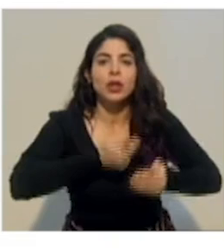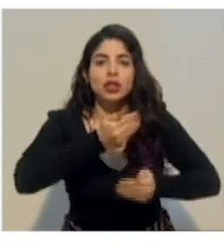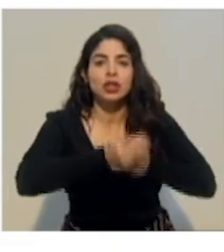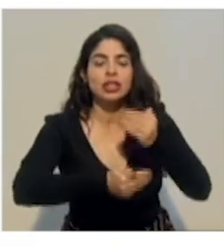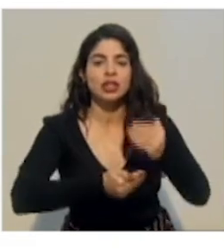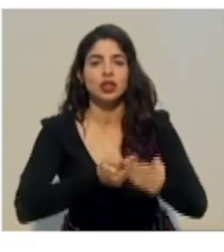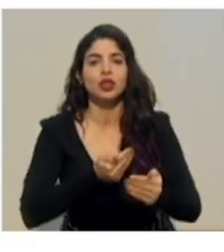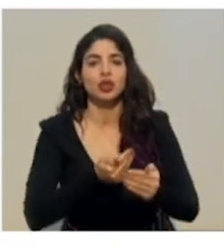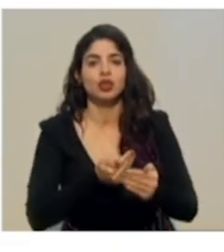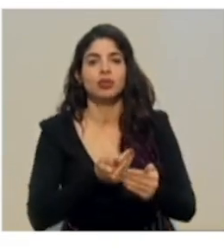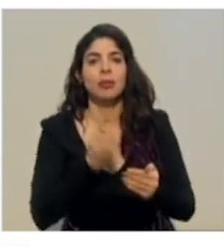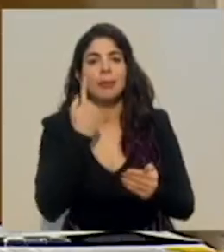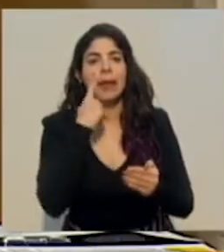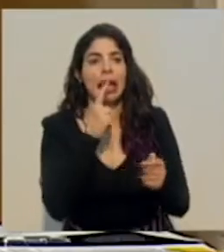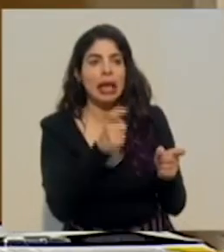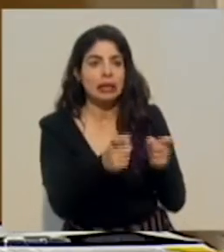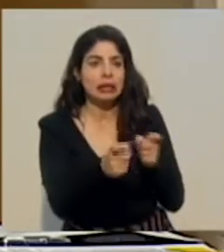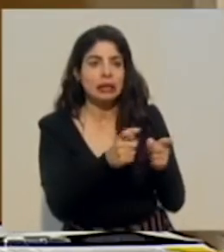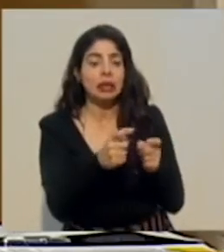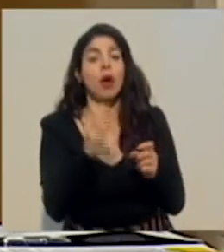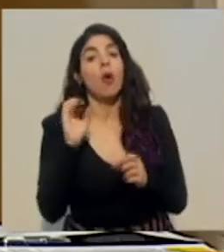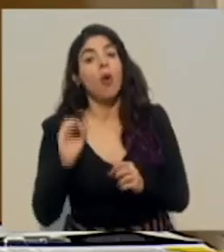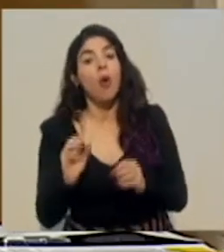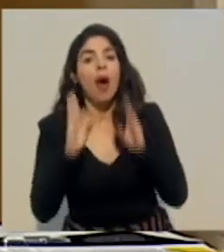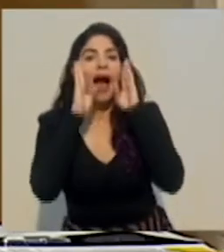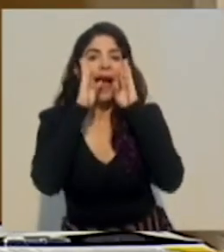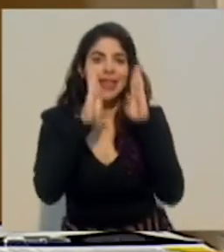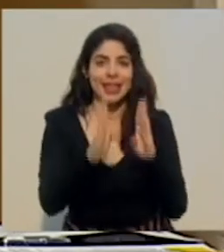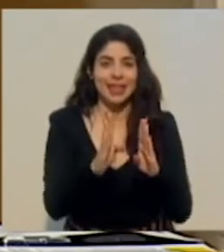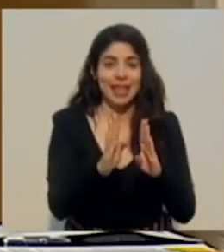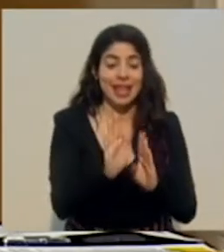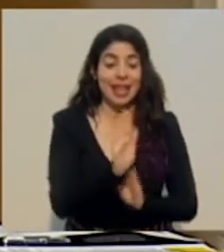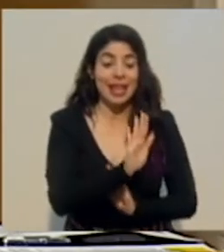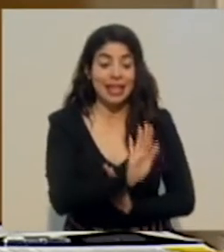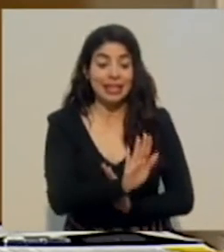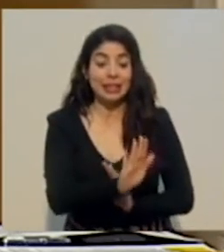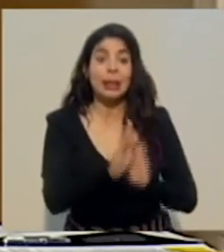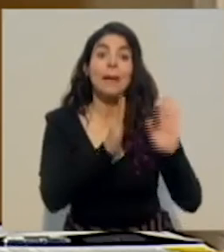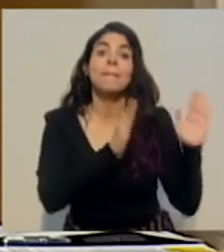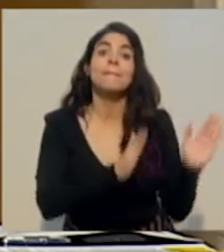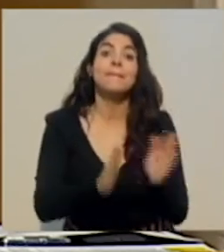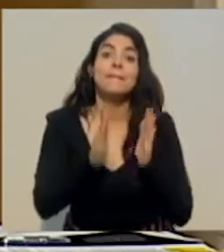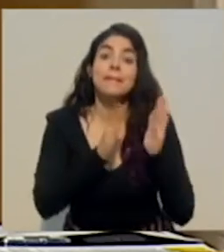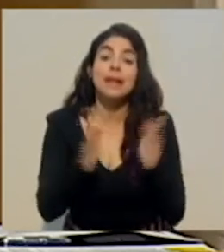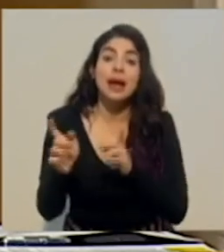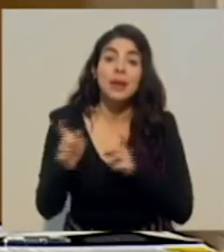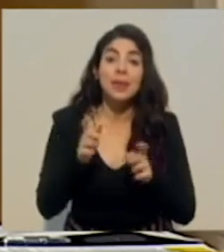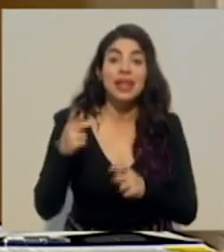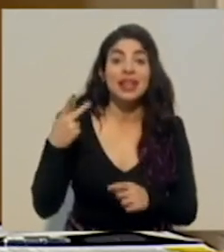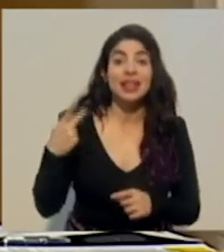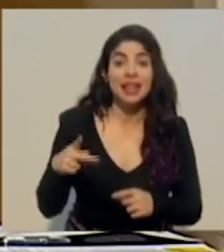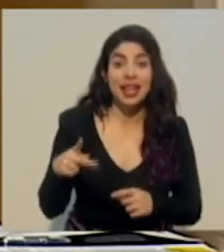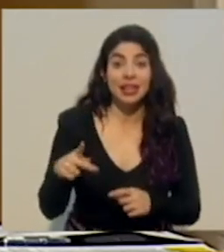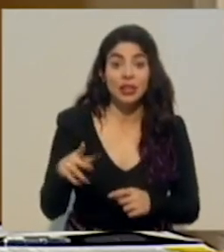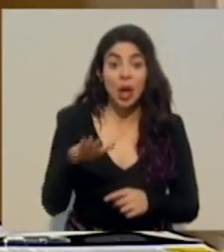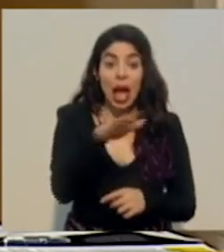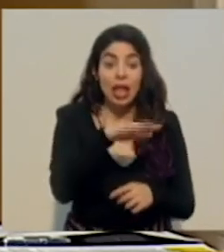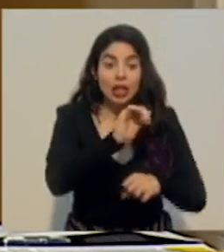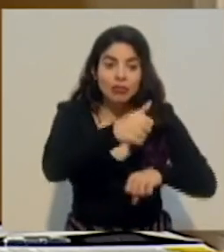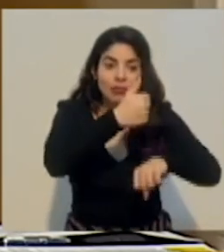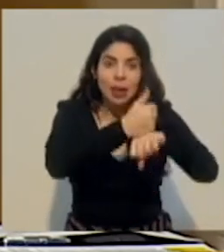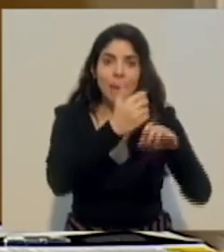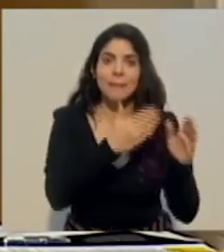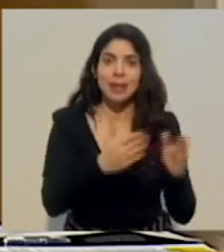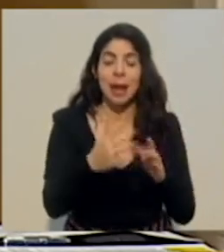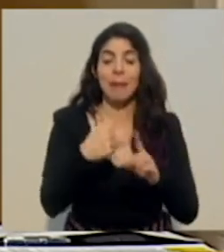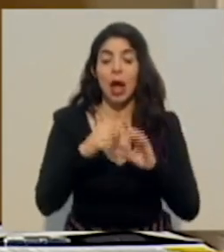contención o de atención. Un plan de gestión de riesgo a nivel del cantón, a nivel del Comité Municipal de